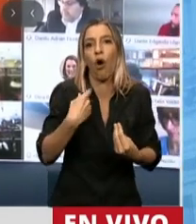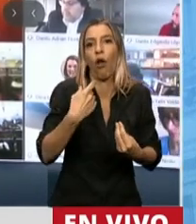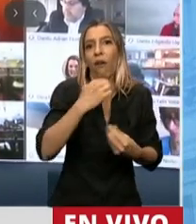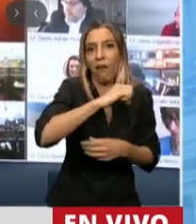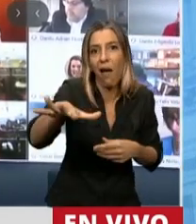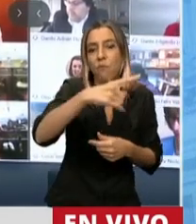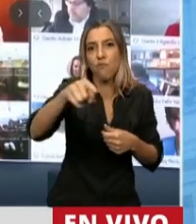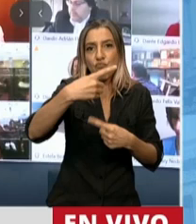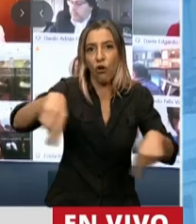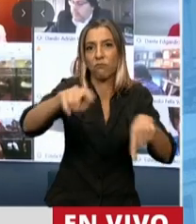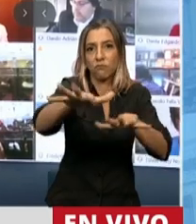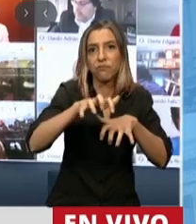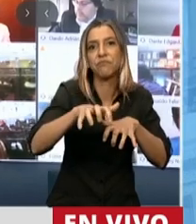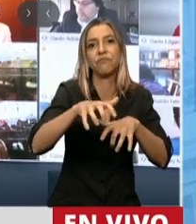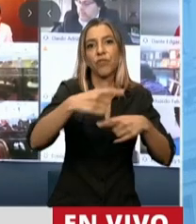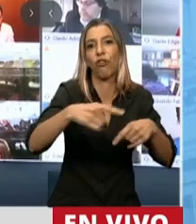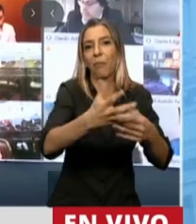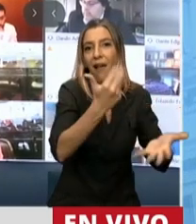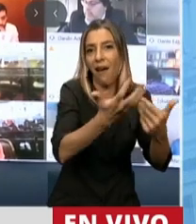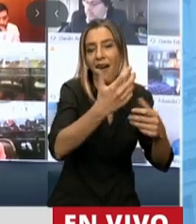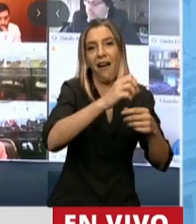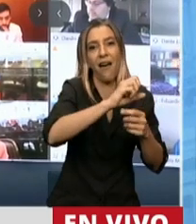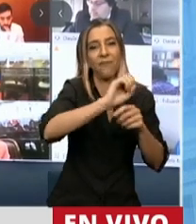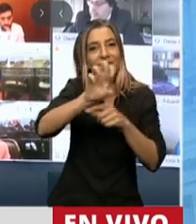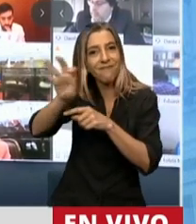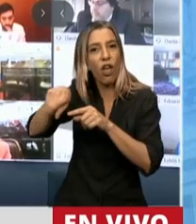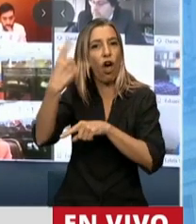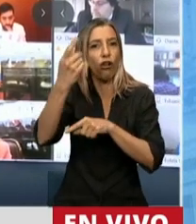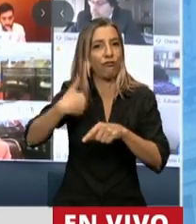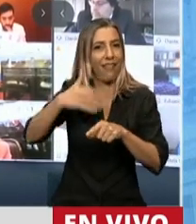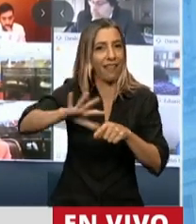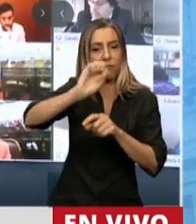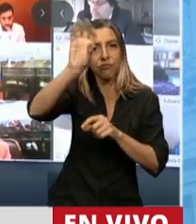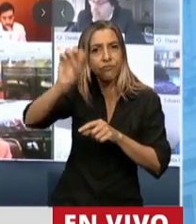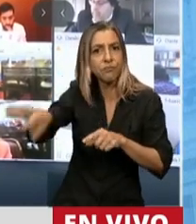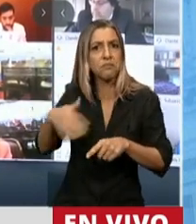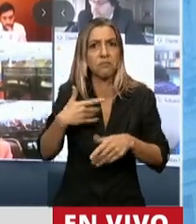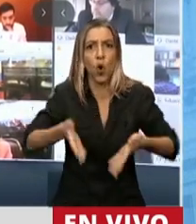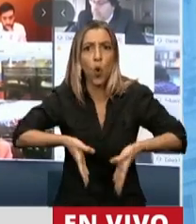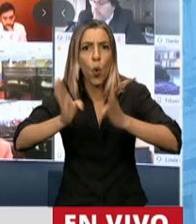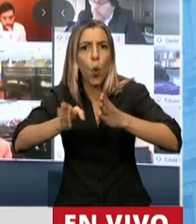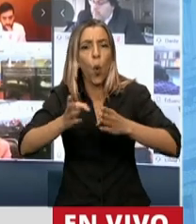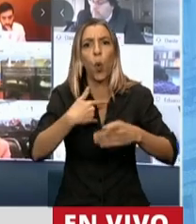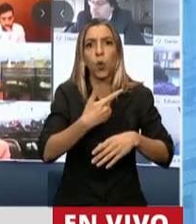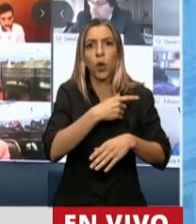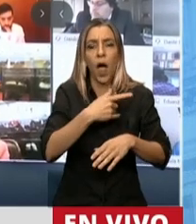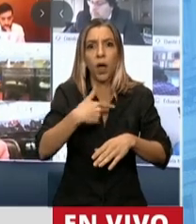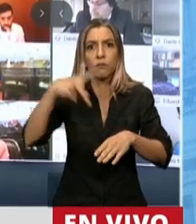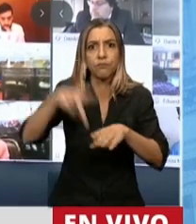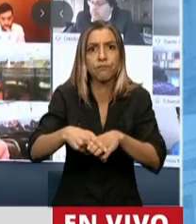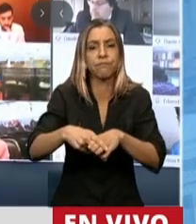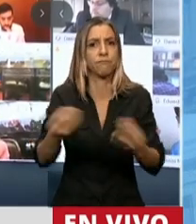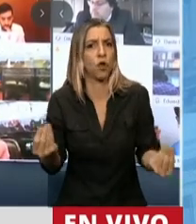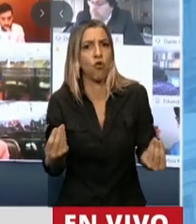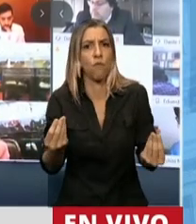perjudica la logística de todo el país. Y no se garantiza el derecho a trabajar y a transitar por rutas nacionales si una ruta se cierra y te